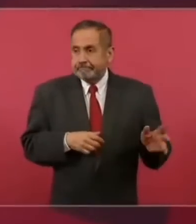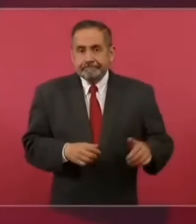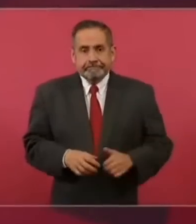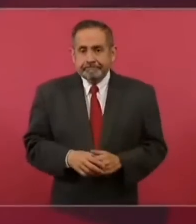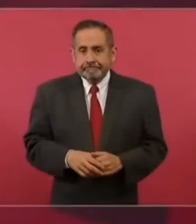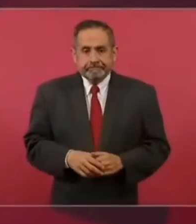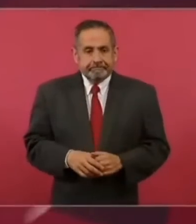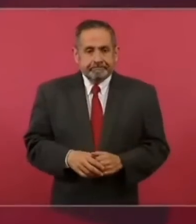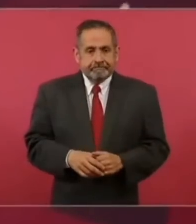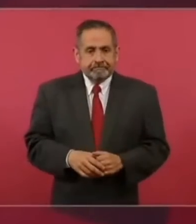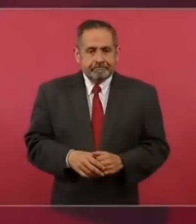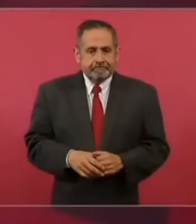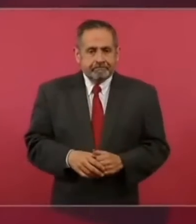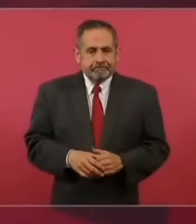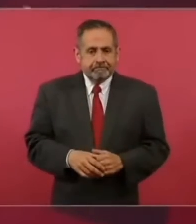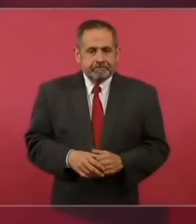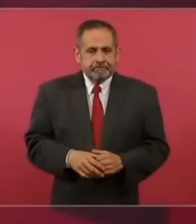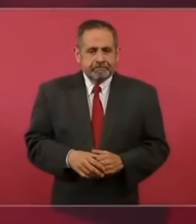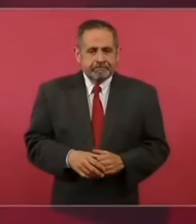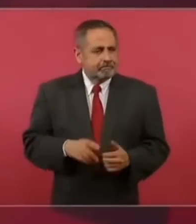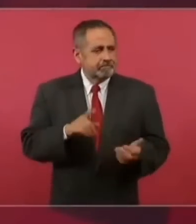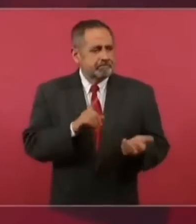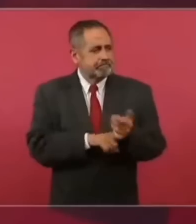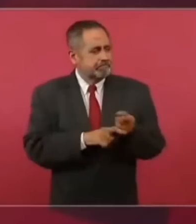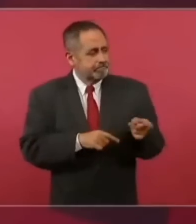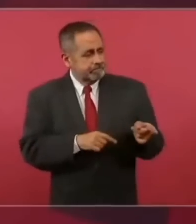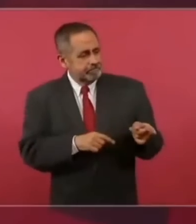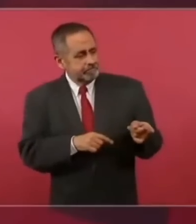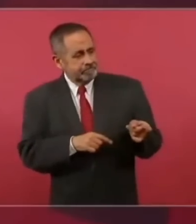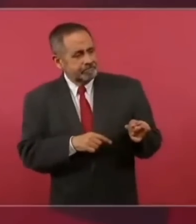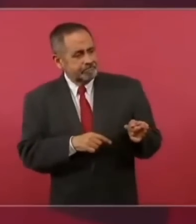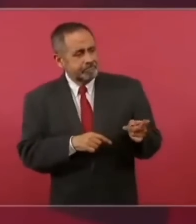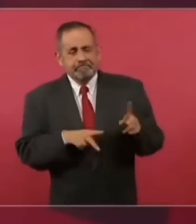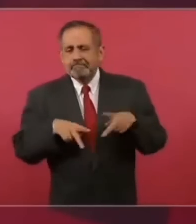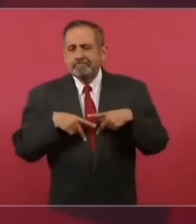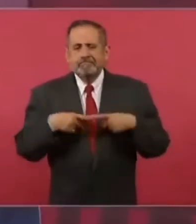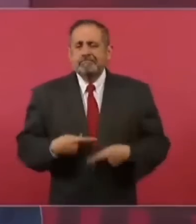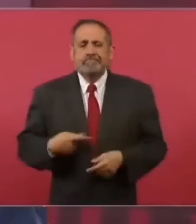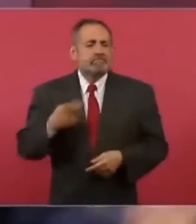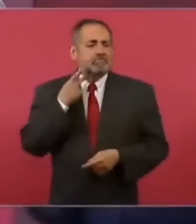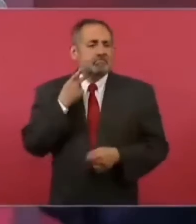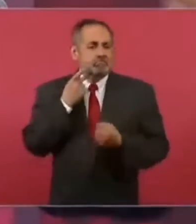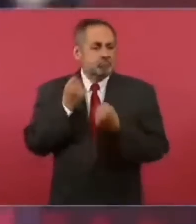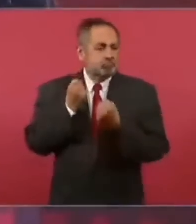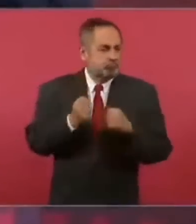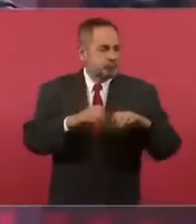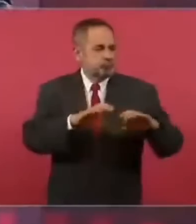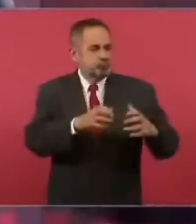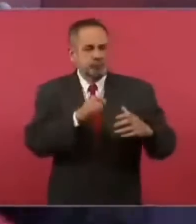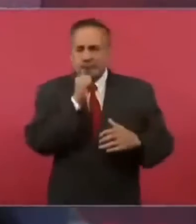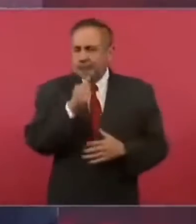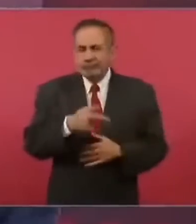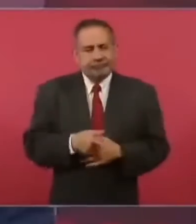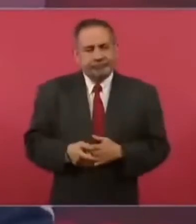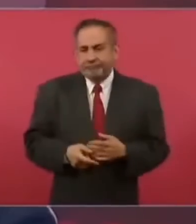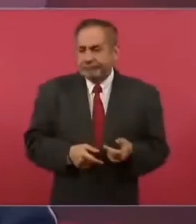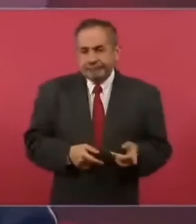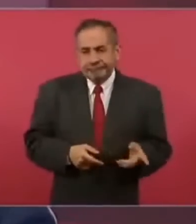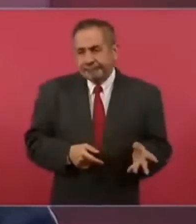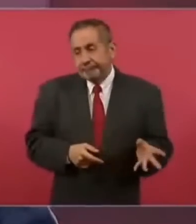pues muy debilitados políticamente entonces en la desesperación